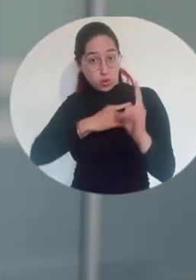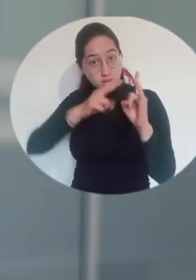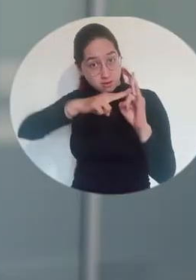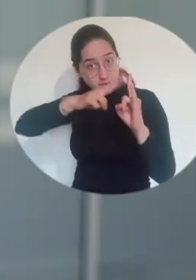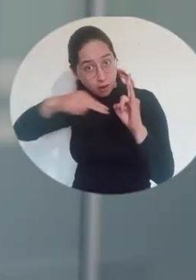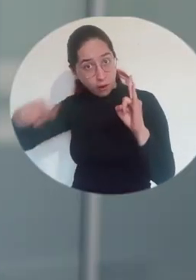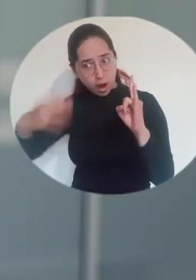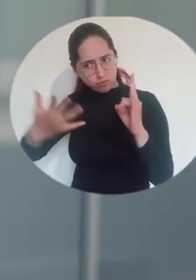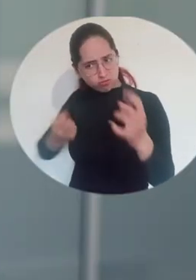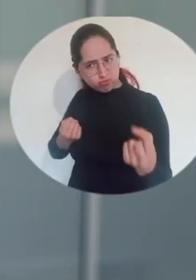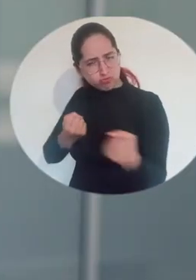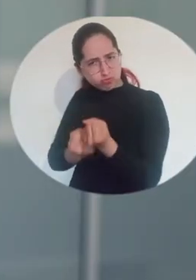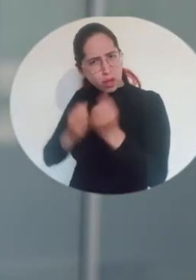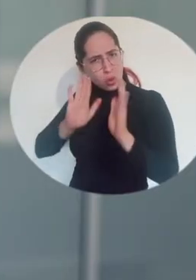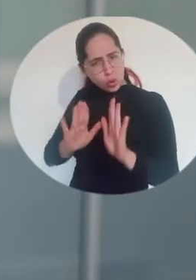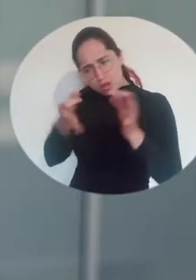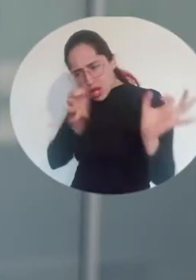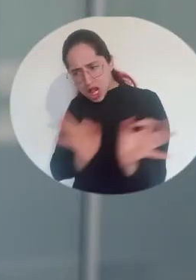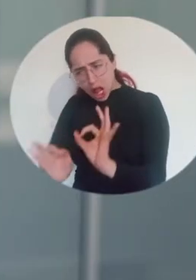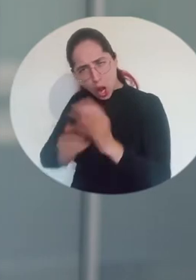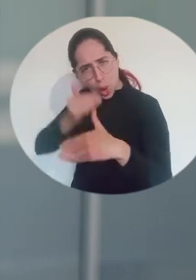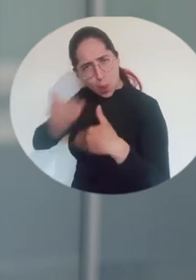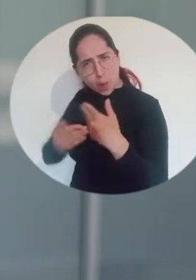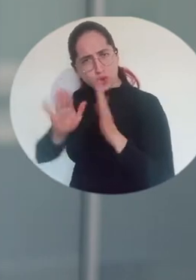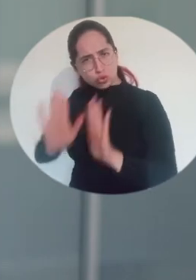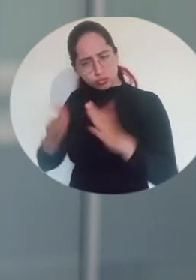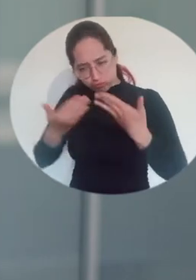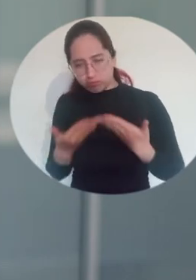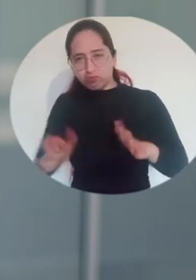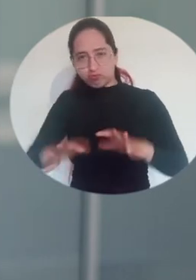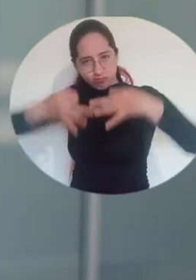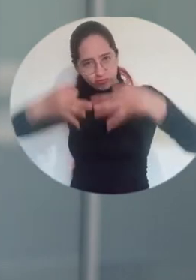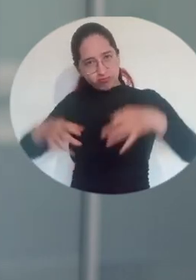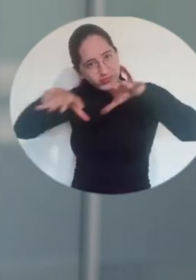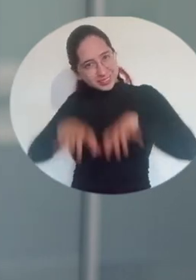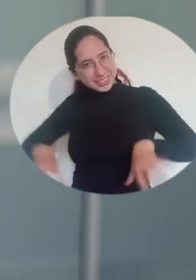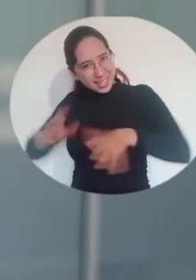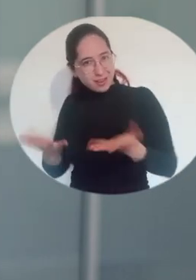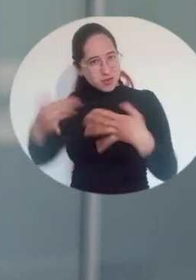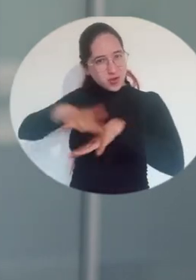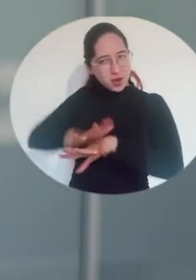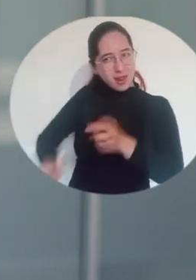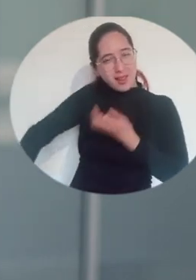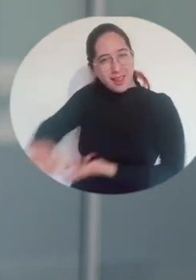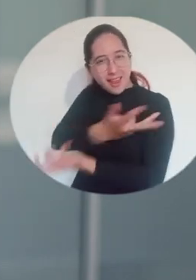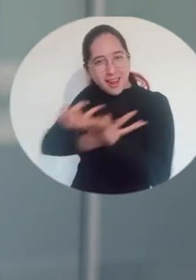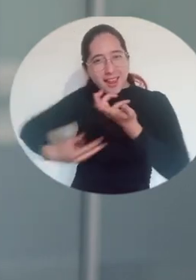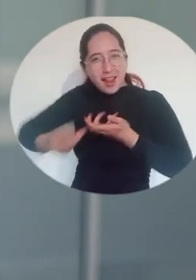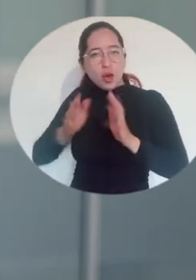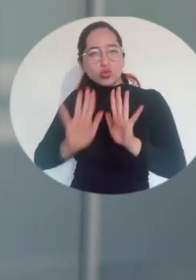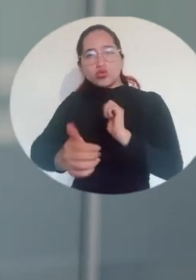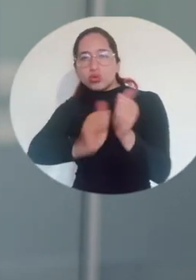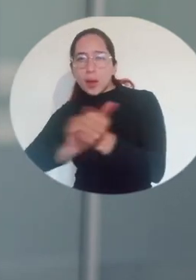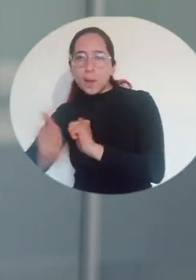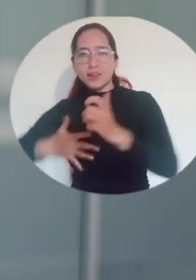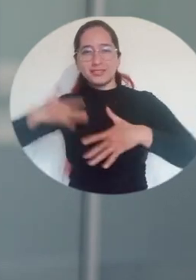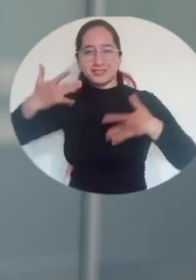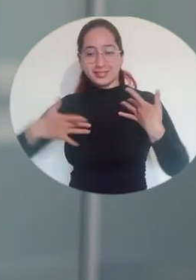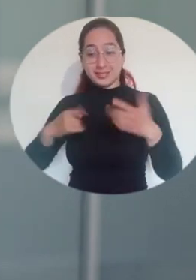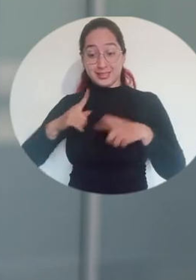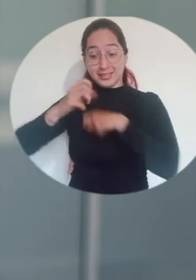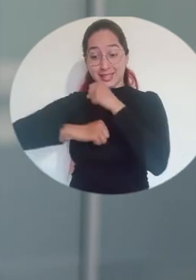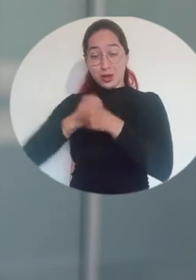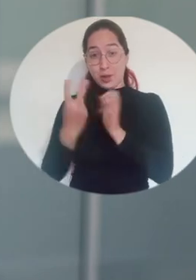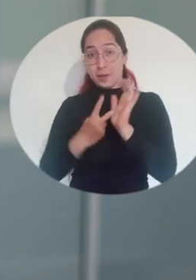Universidad de Magdalena apoyó el proceso de organización de esta actividad de integración deportiva y